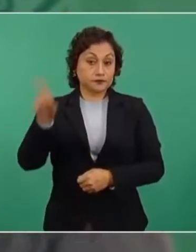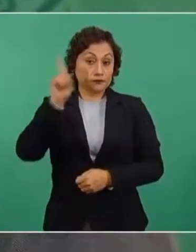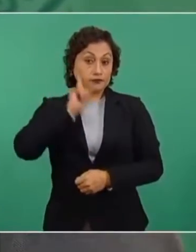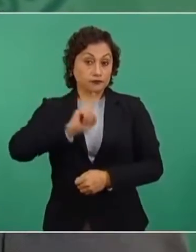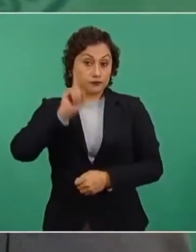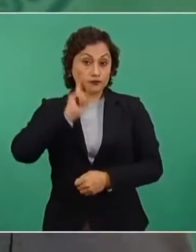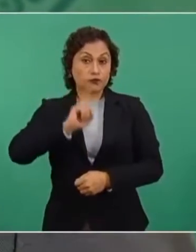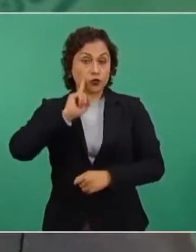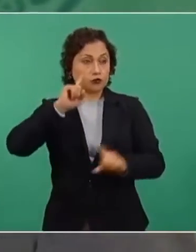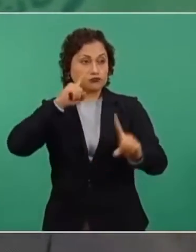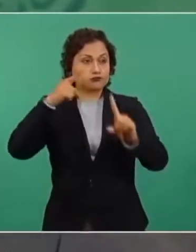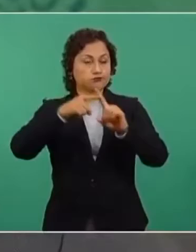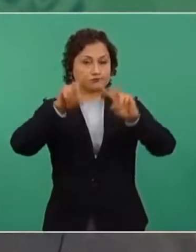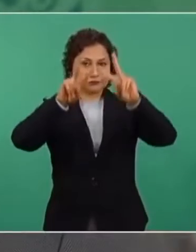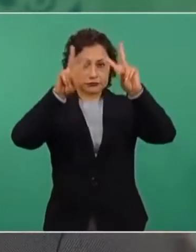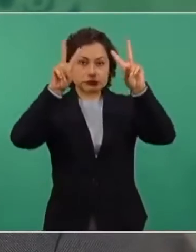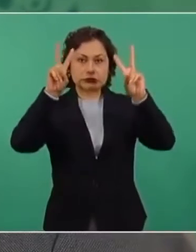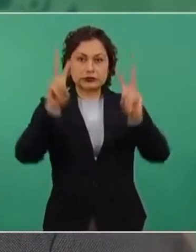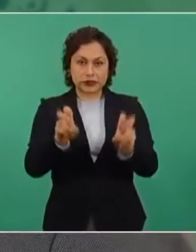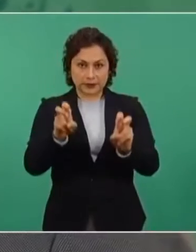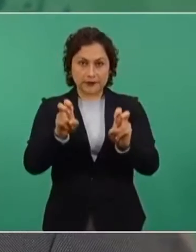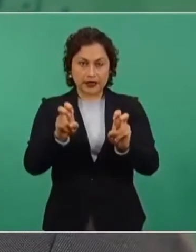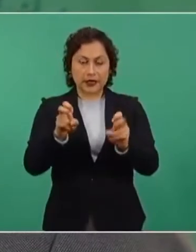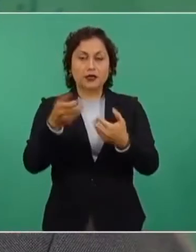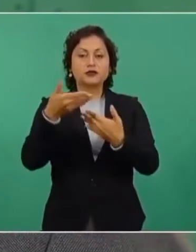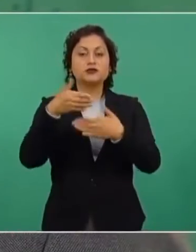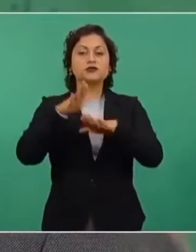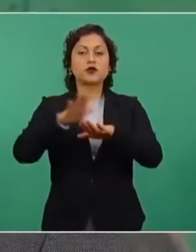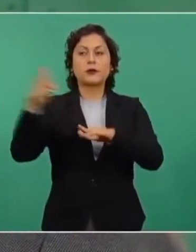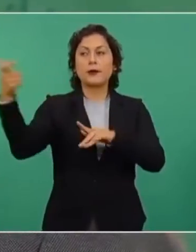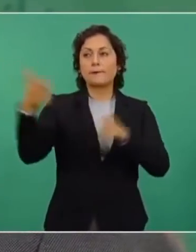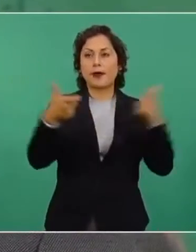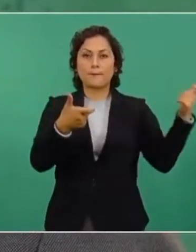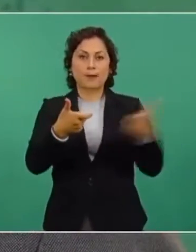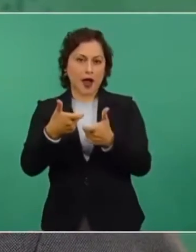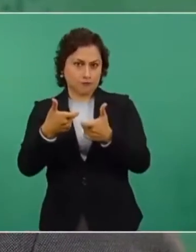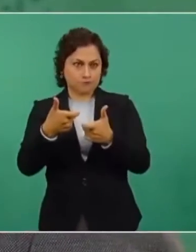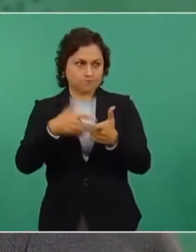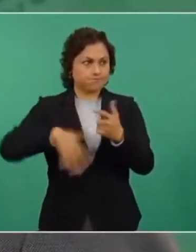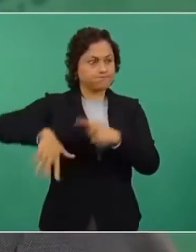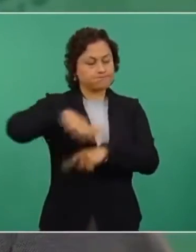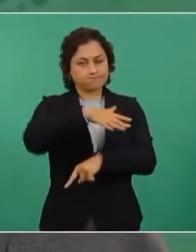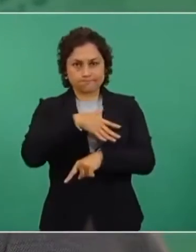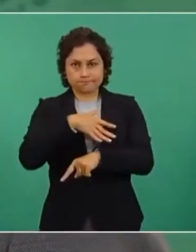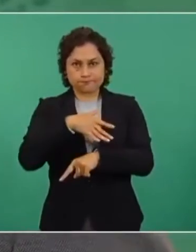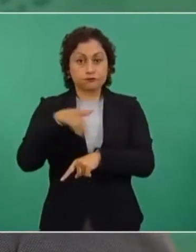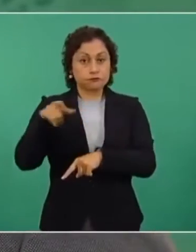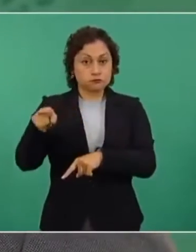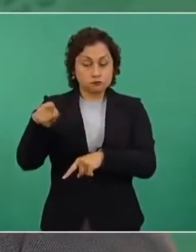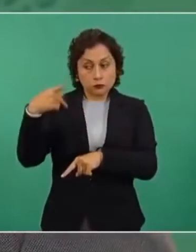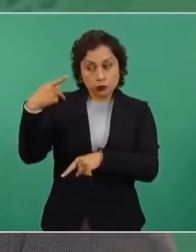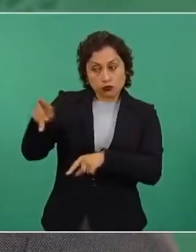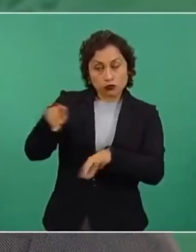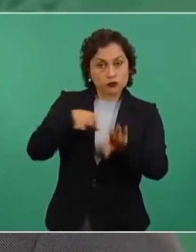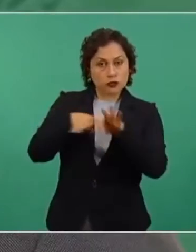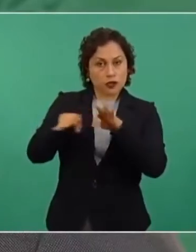inversiones públicas y ha actuado con mucha responsabilidad